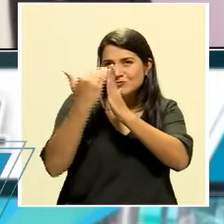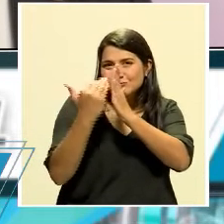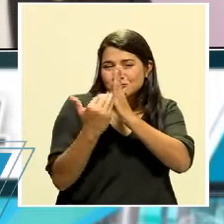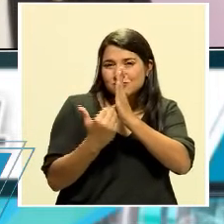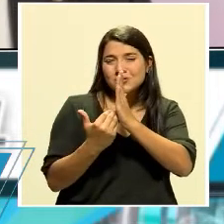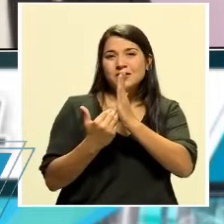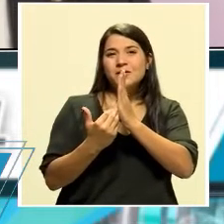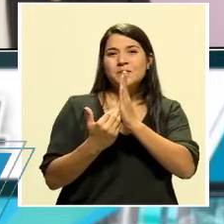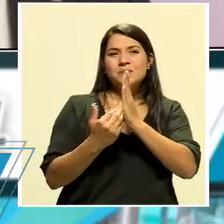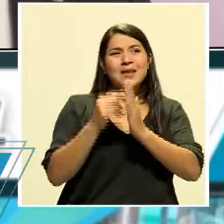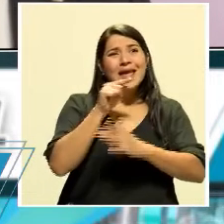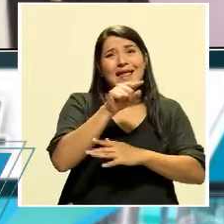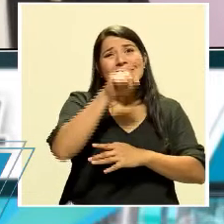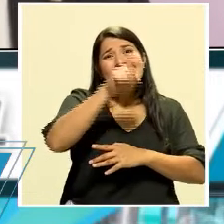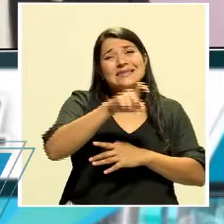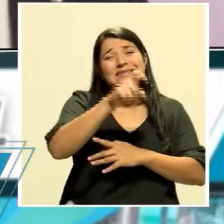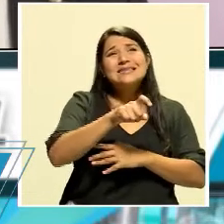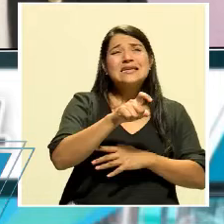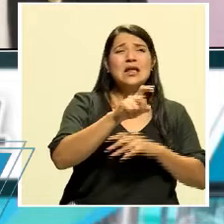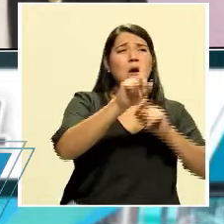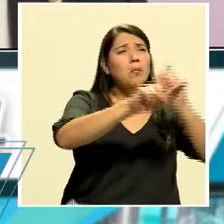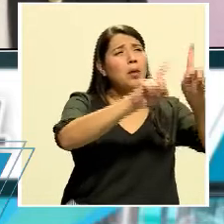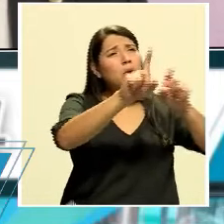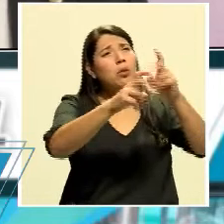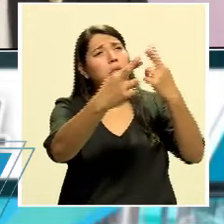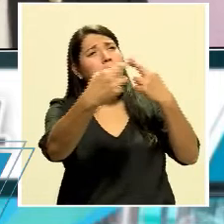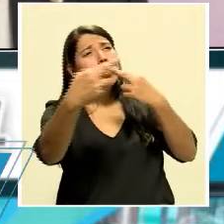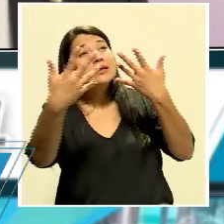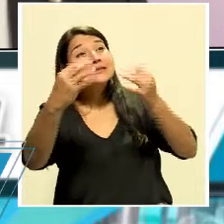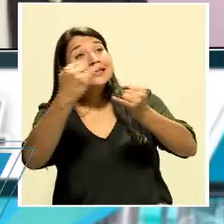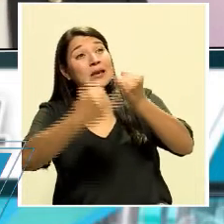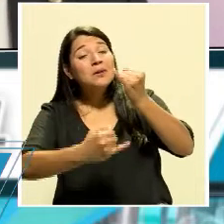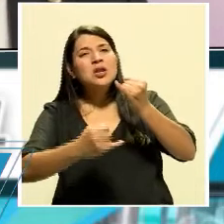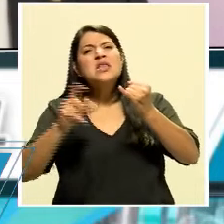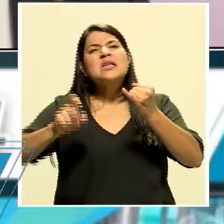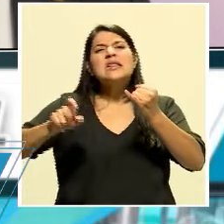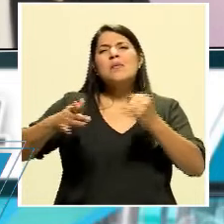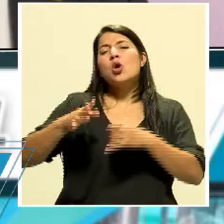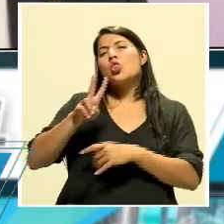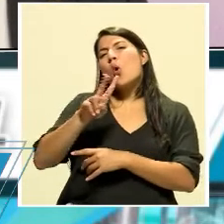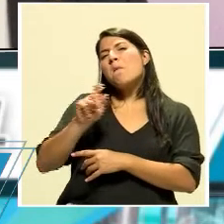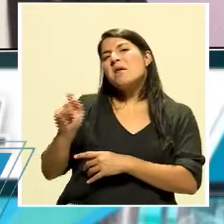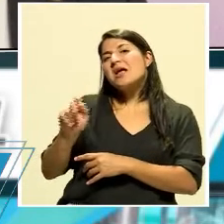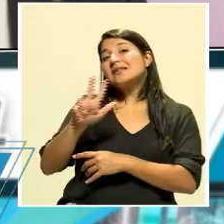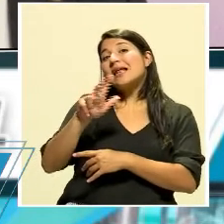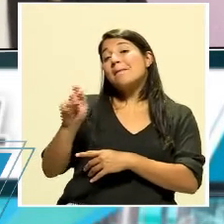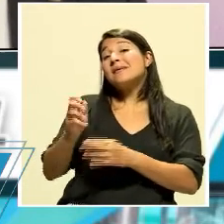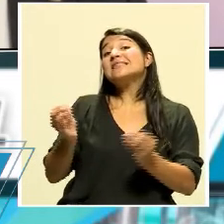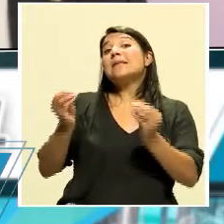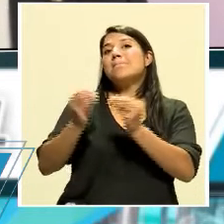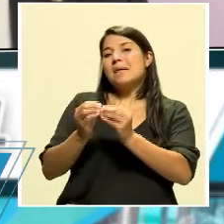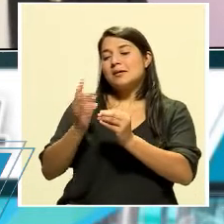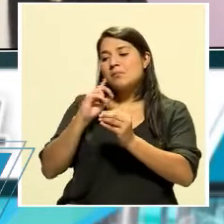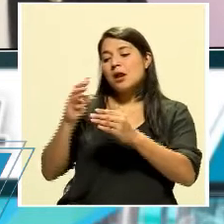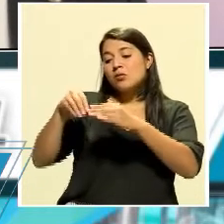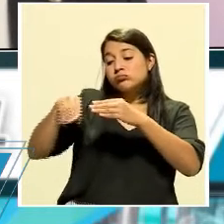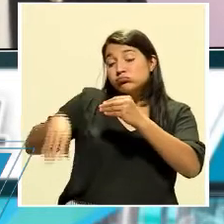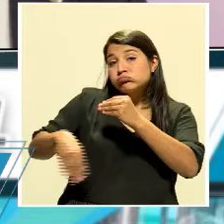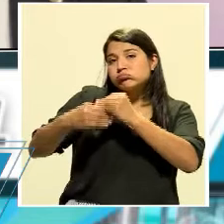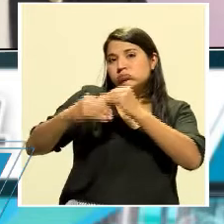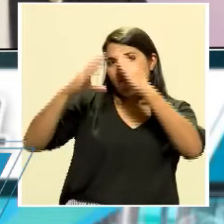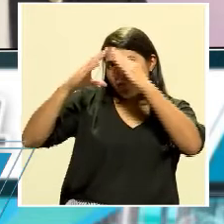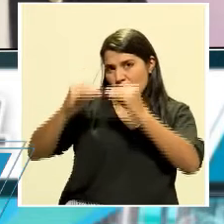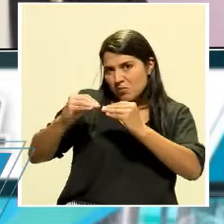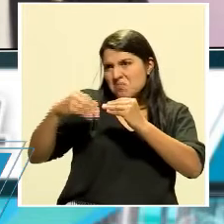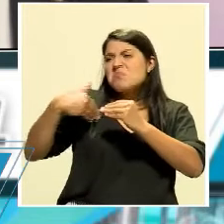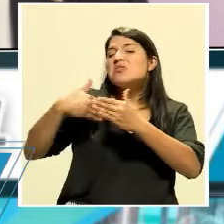posiblemente dos, tres meses después de que termina la misma y una vez que se hace eso, se pone a disposición de la población o de quien quiera para